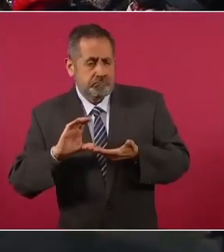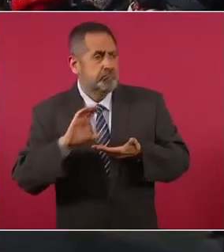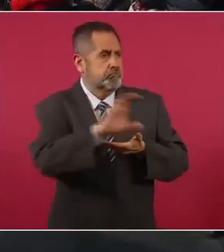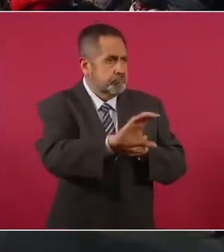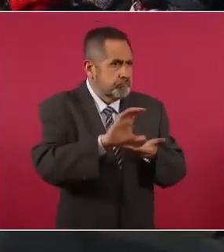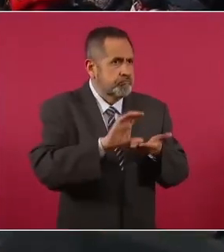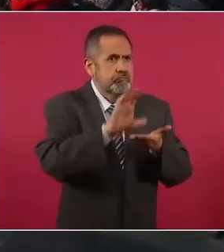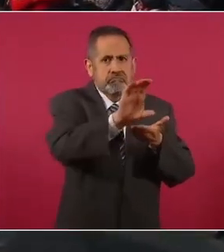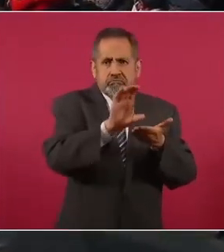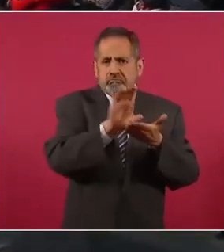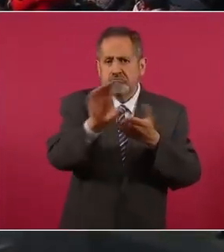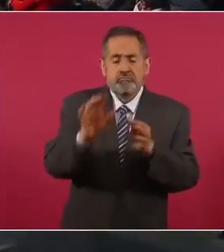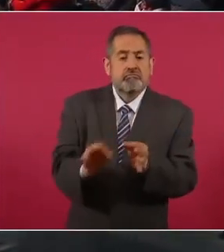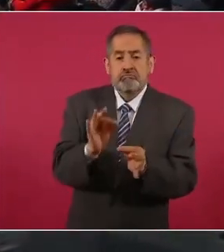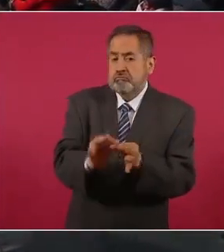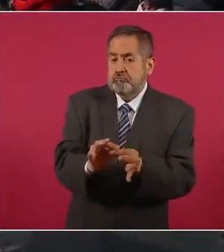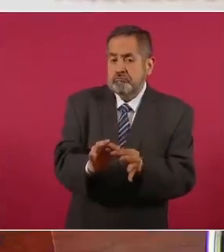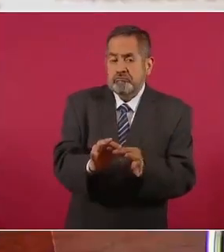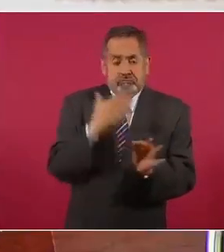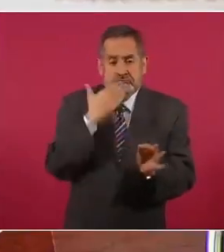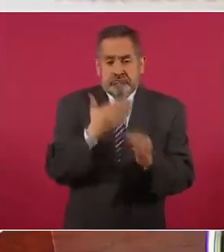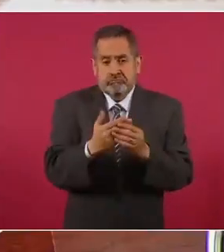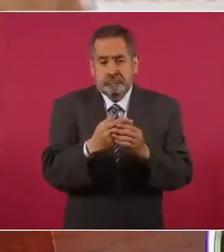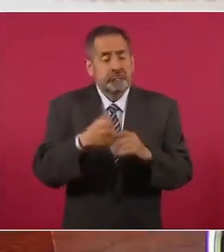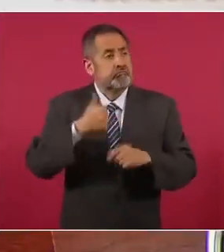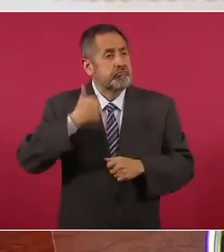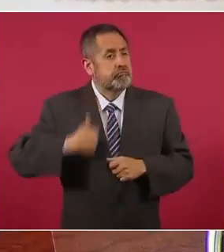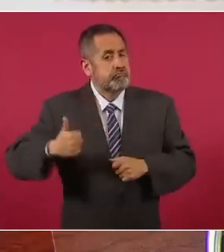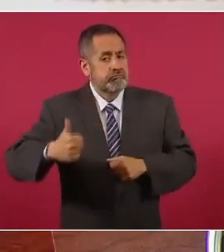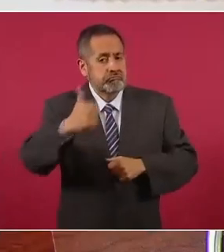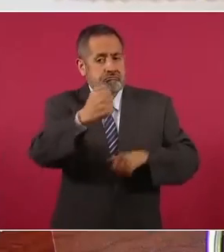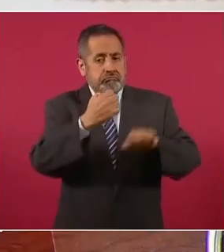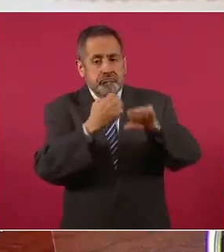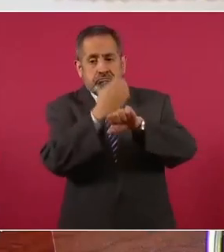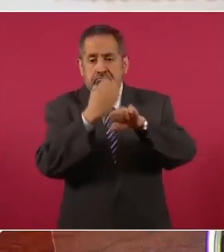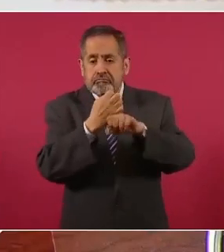y puntual se les ha entregado el dinero